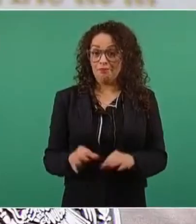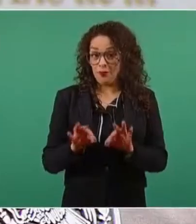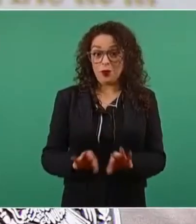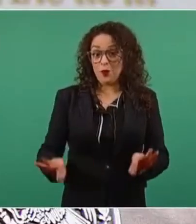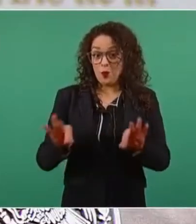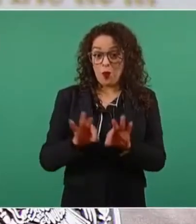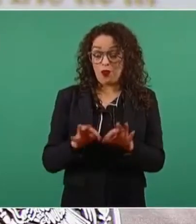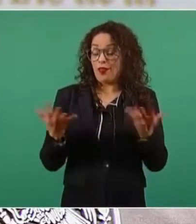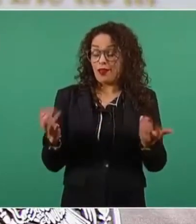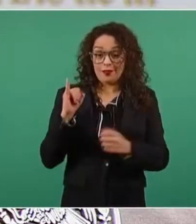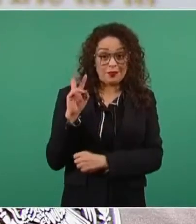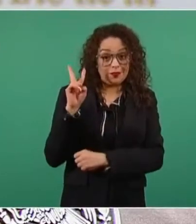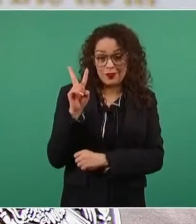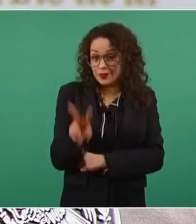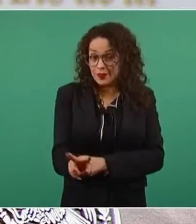tan importante